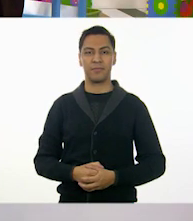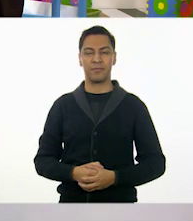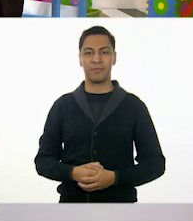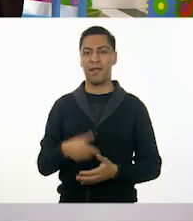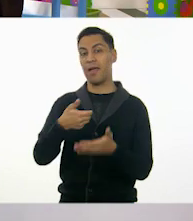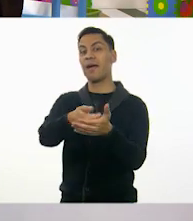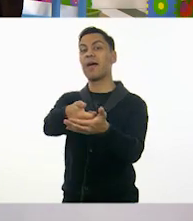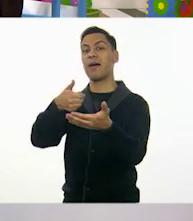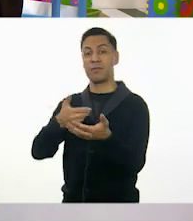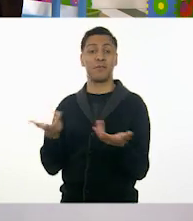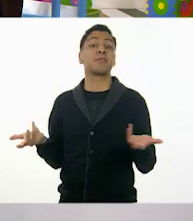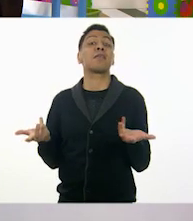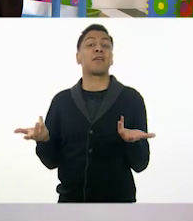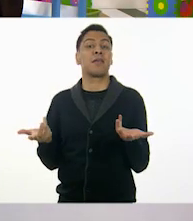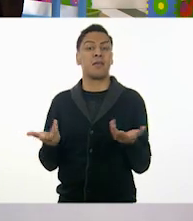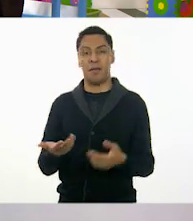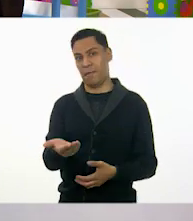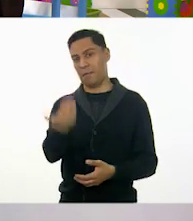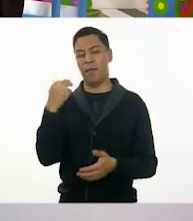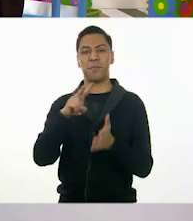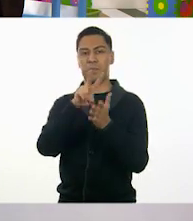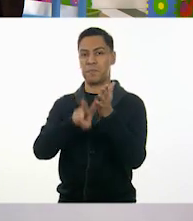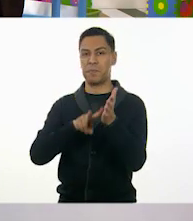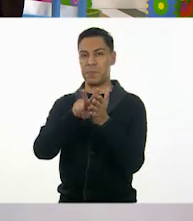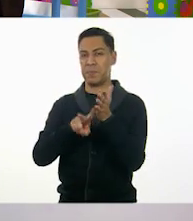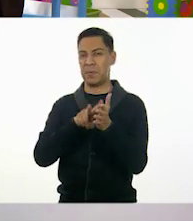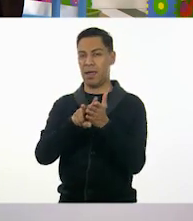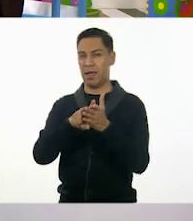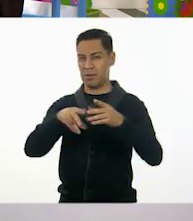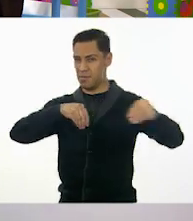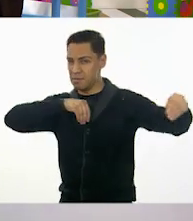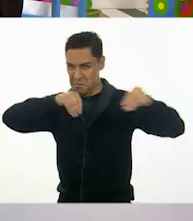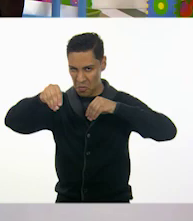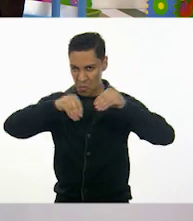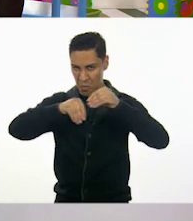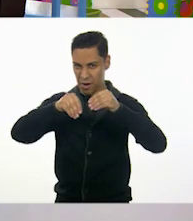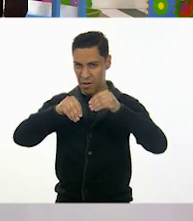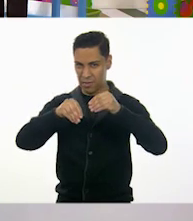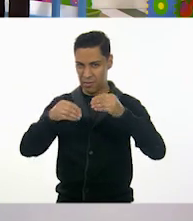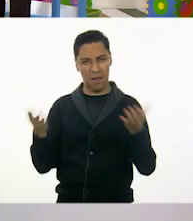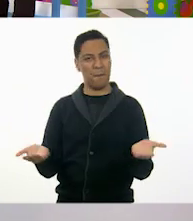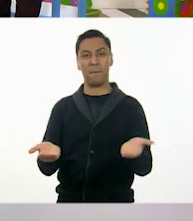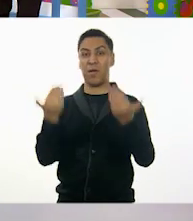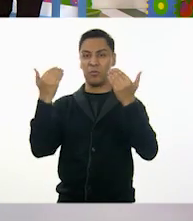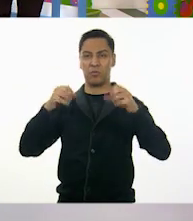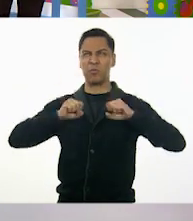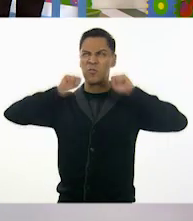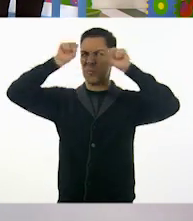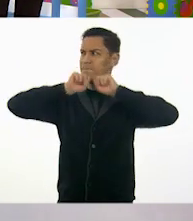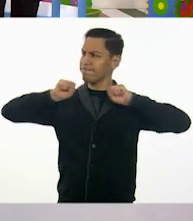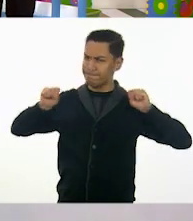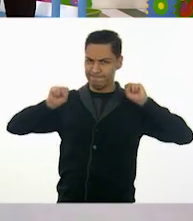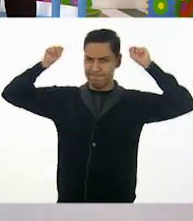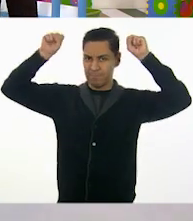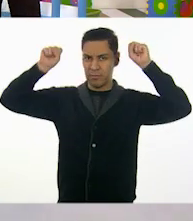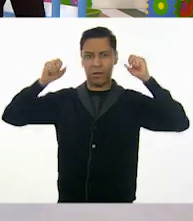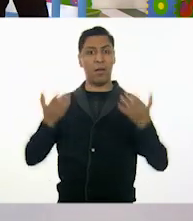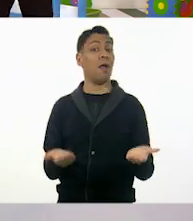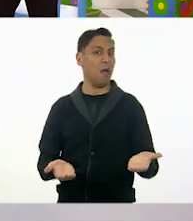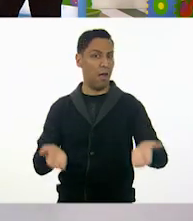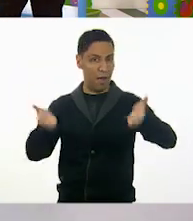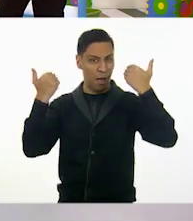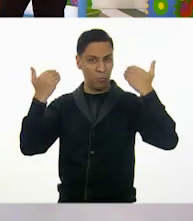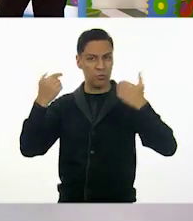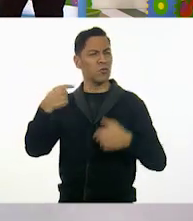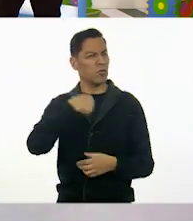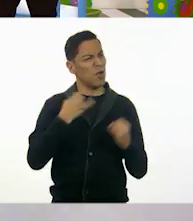Pero antes, vamos a ver el siguiente video para activarnos un poquito. ¿Estás lista, maestra? Lista. Vamos a hacer un poquito de estiramiento nosotros para poder